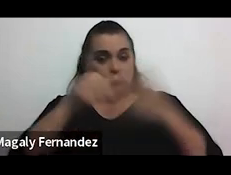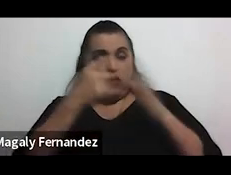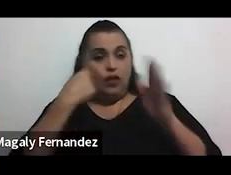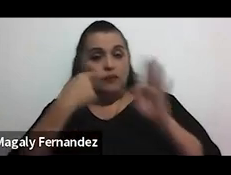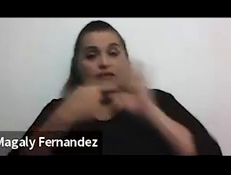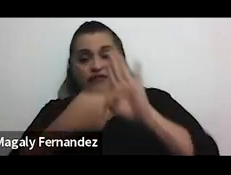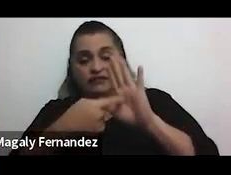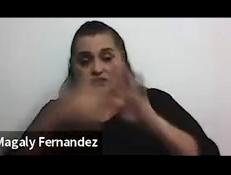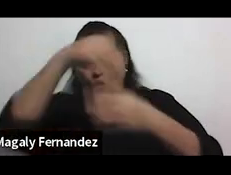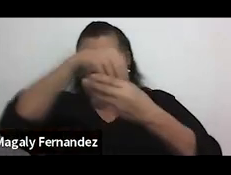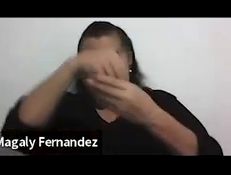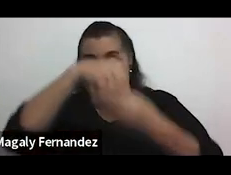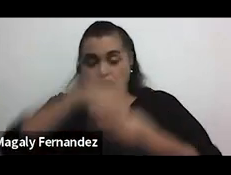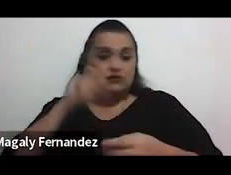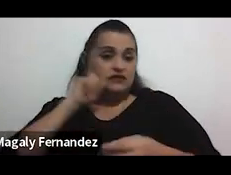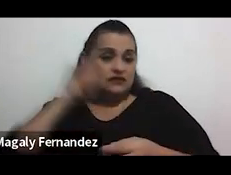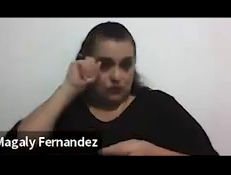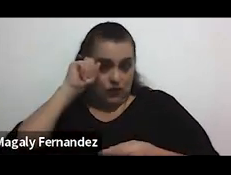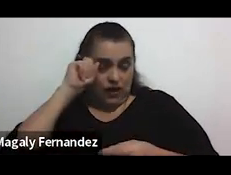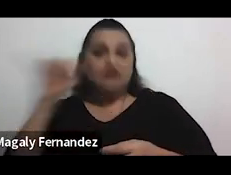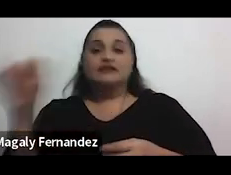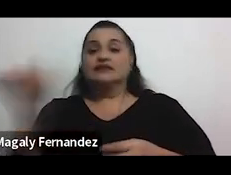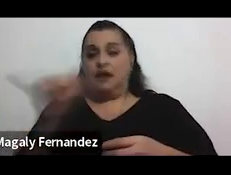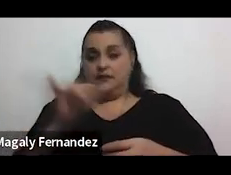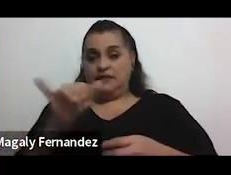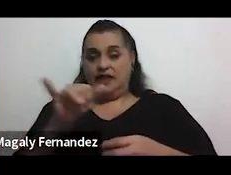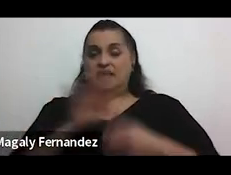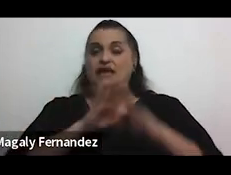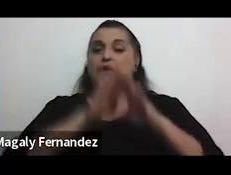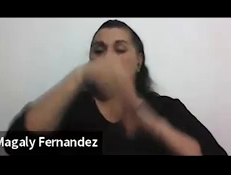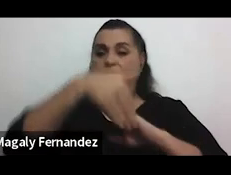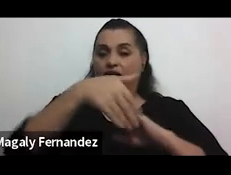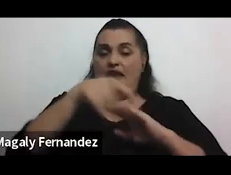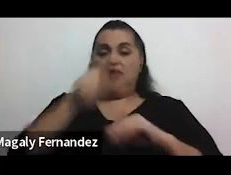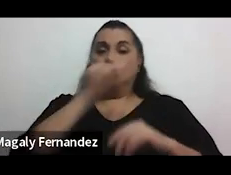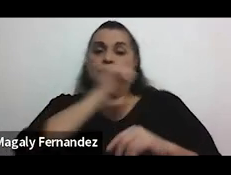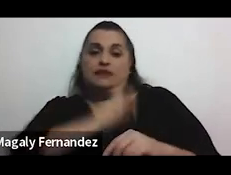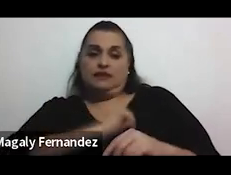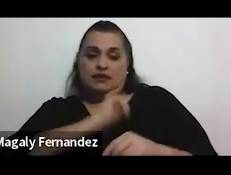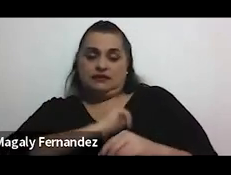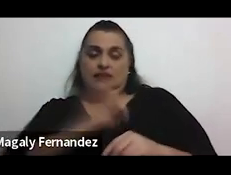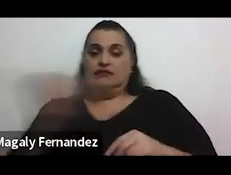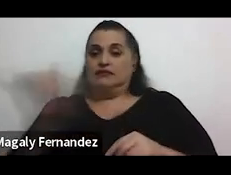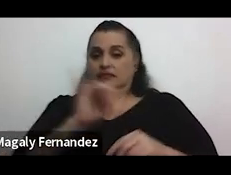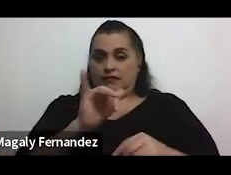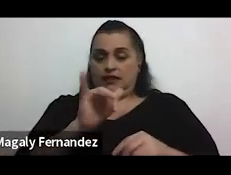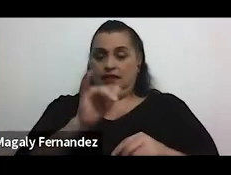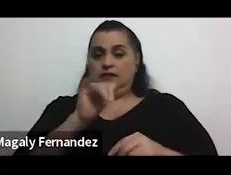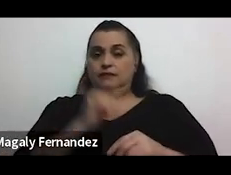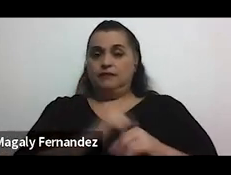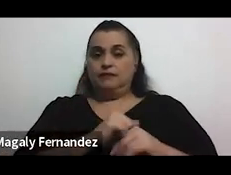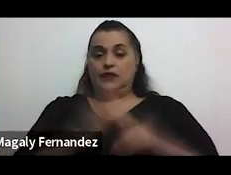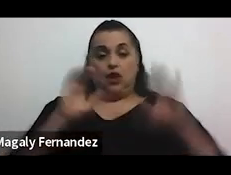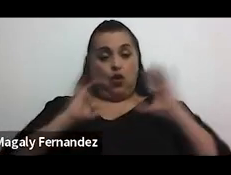sexual precisamente también que invaden la privacidad y la y el